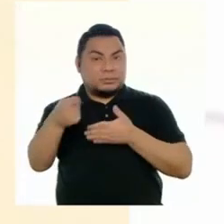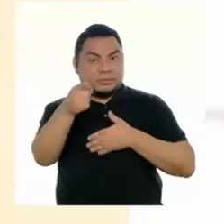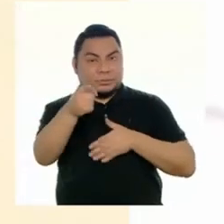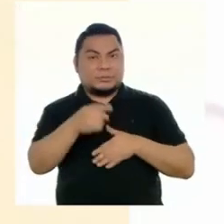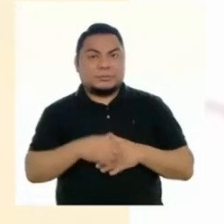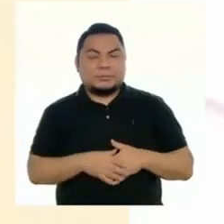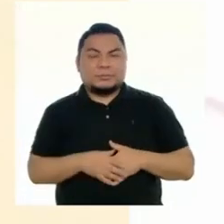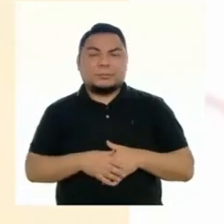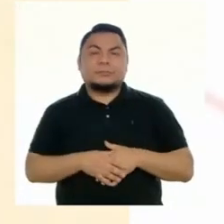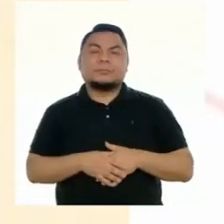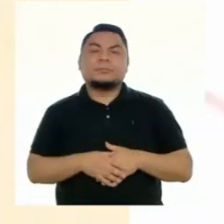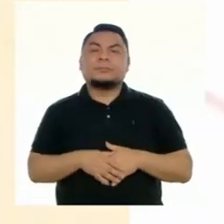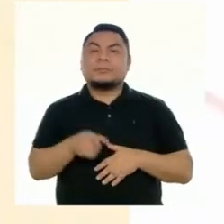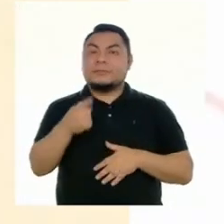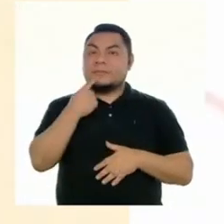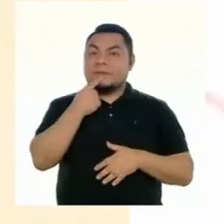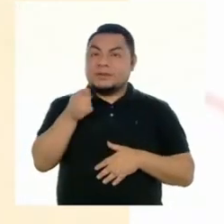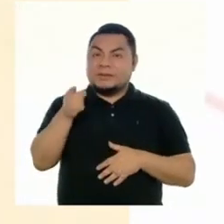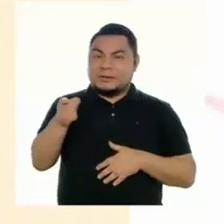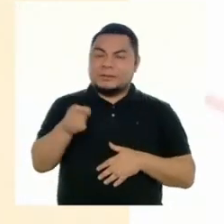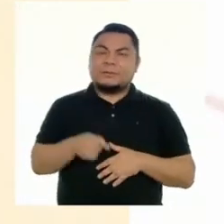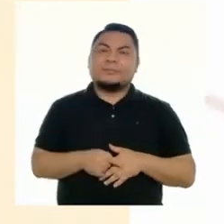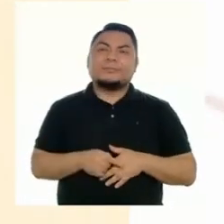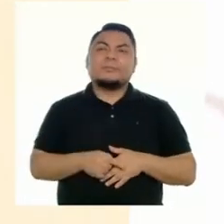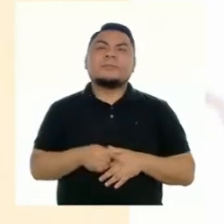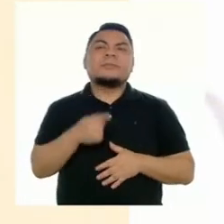Dice,